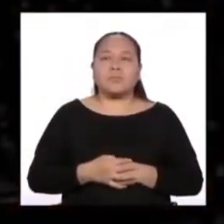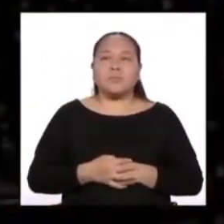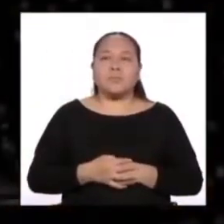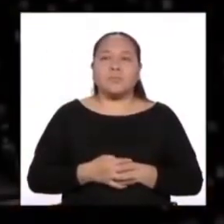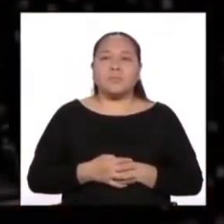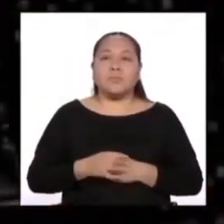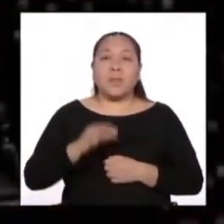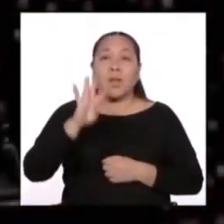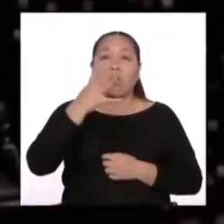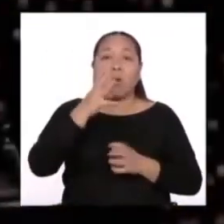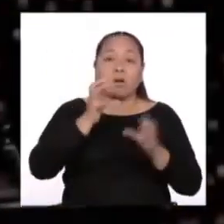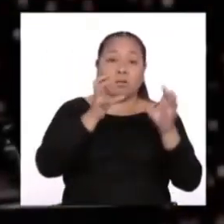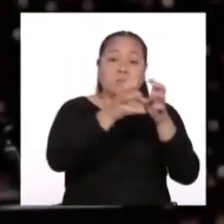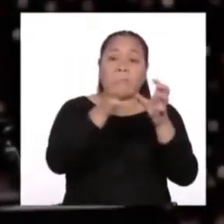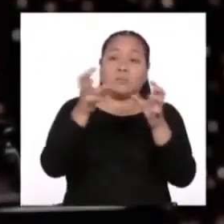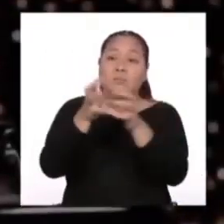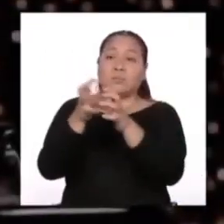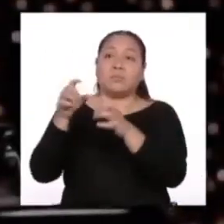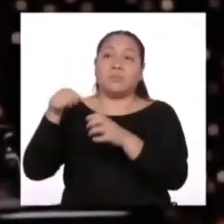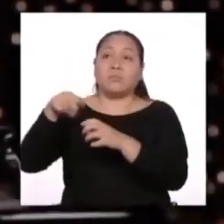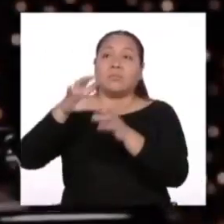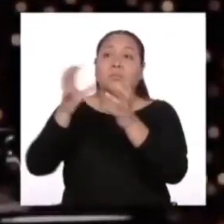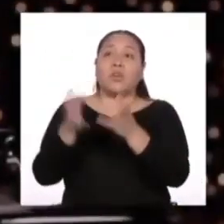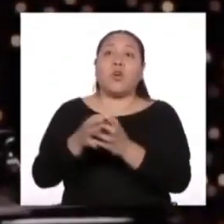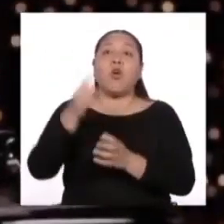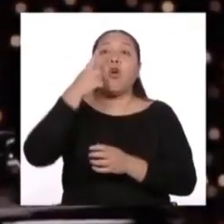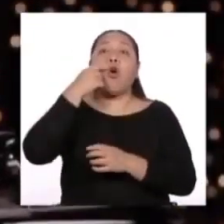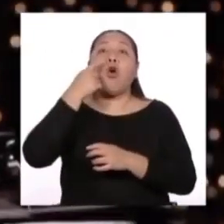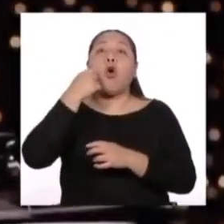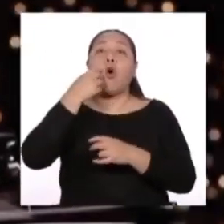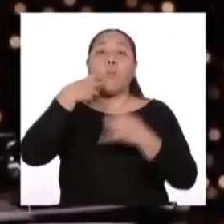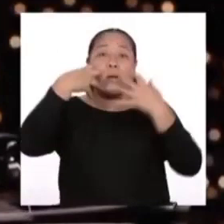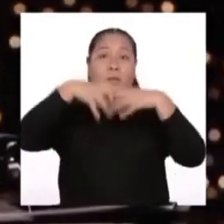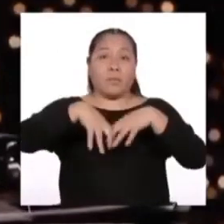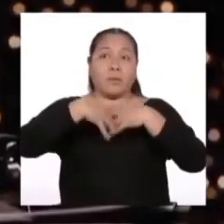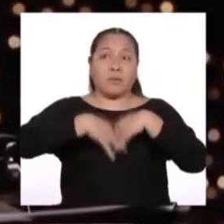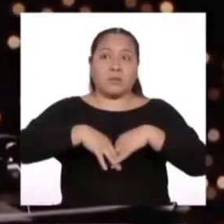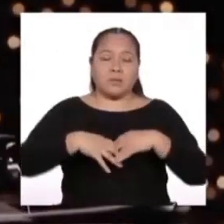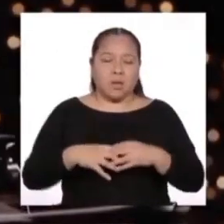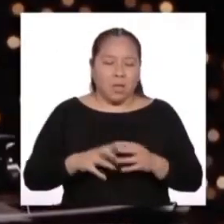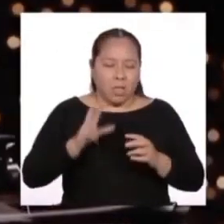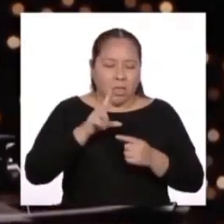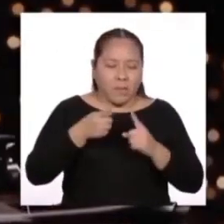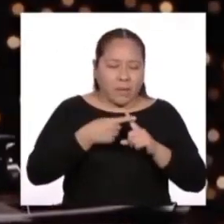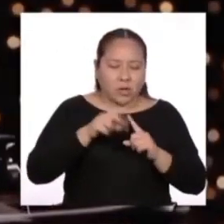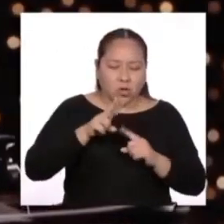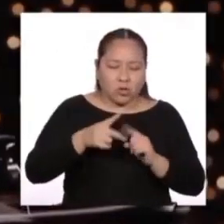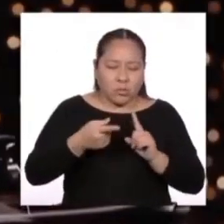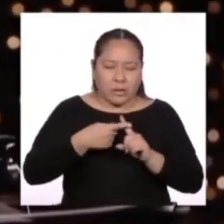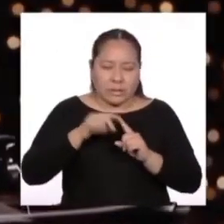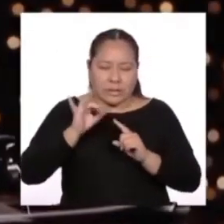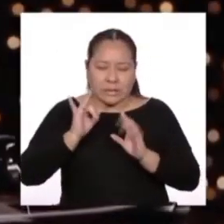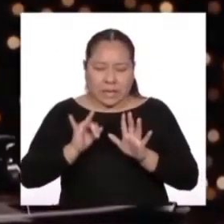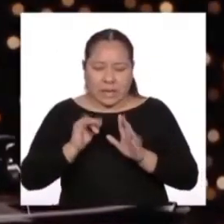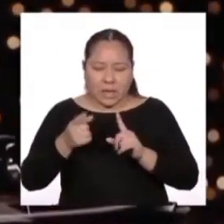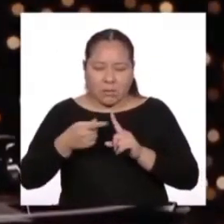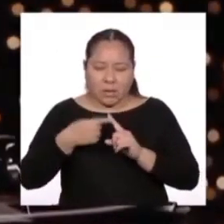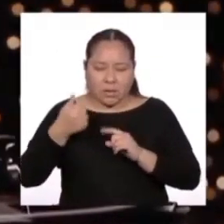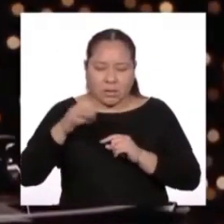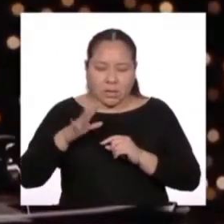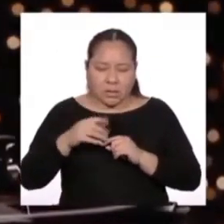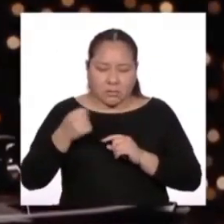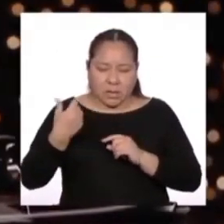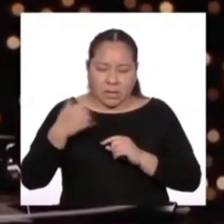El cuarto planeta estaba ocupado por un hombre de negocios. Tres más dos, cinco más siete, doce más tres,